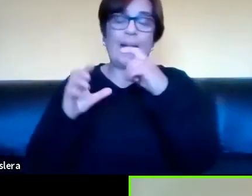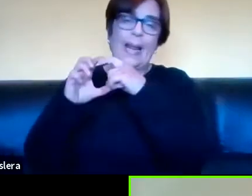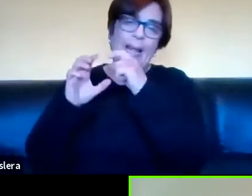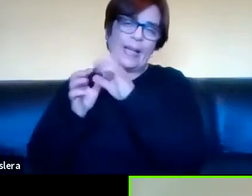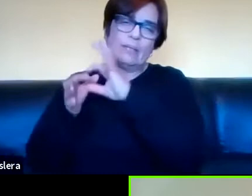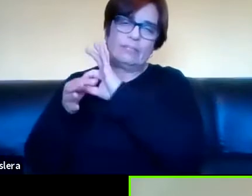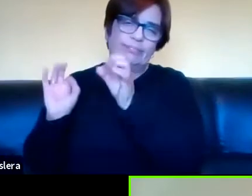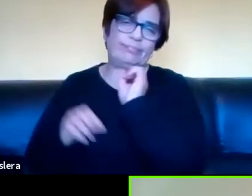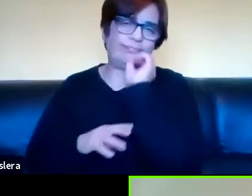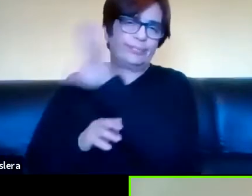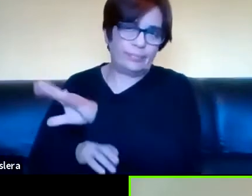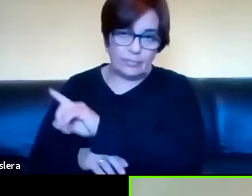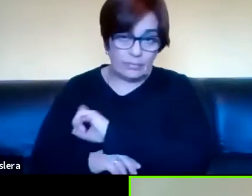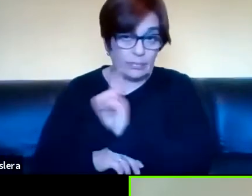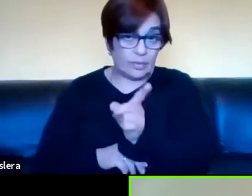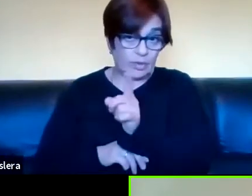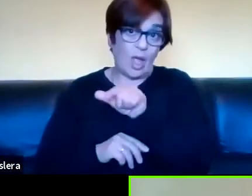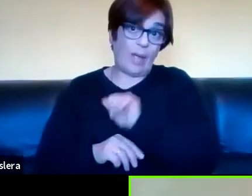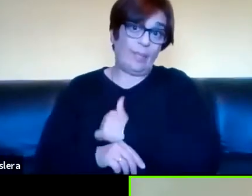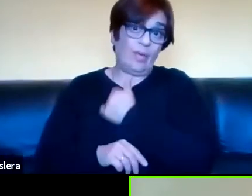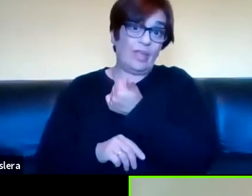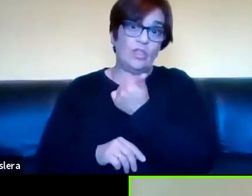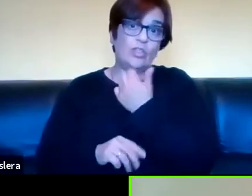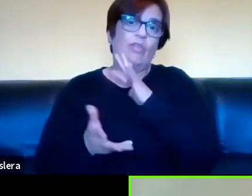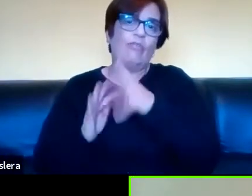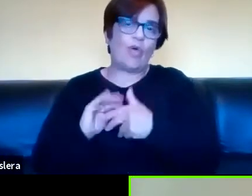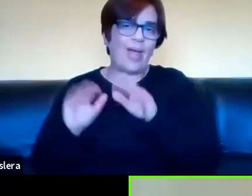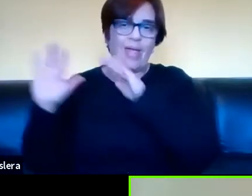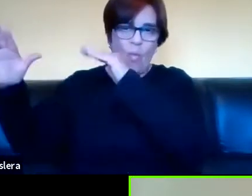es usar la escritura pero en prácticas orales